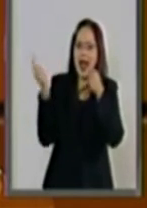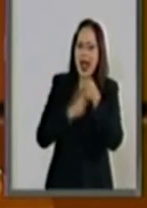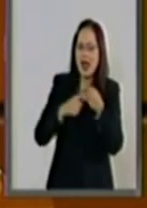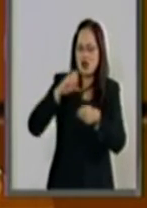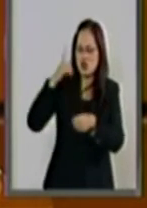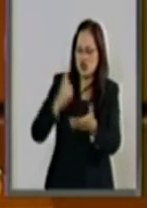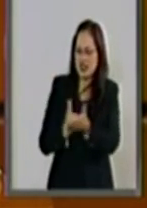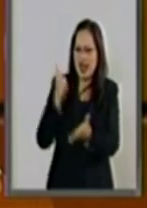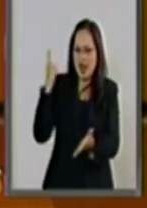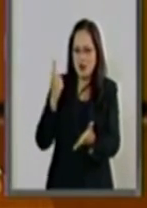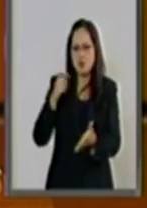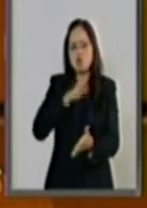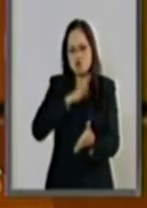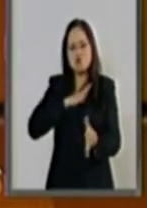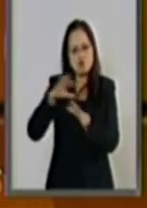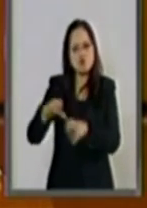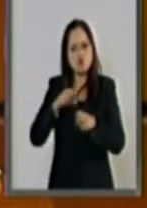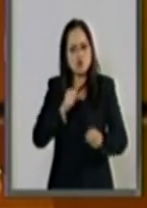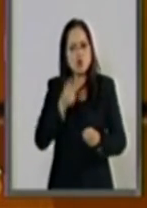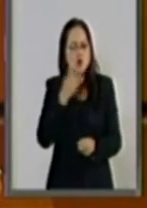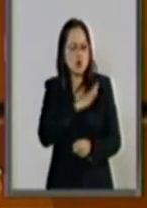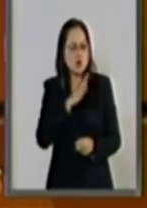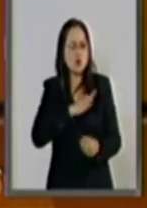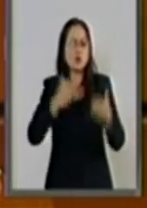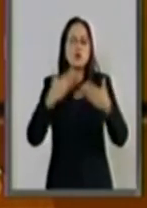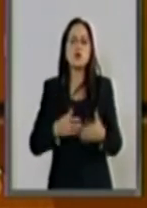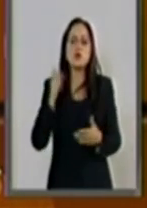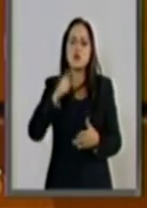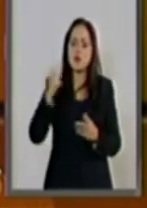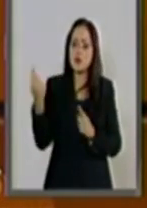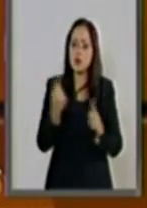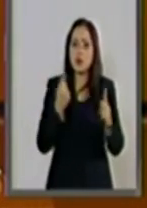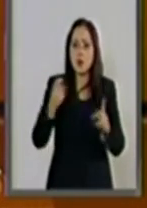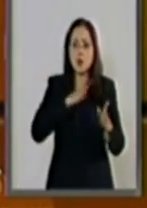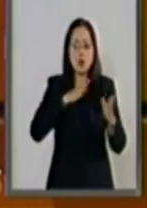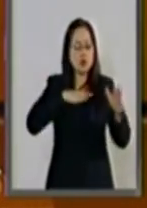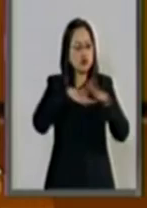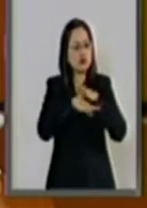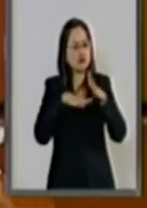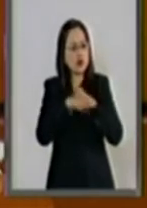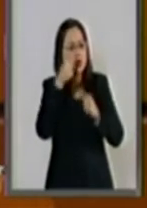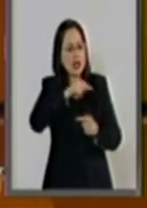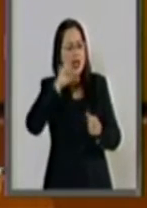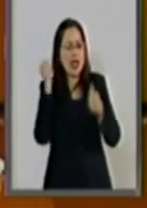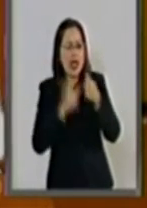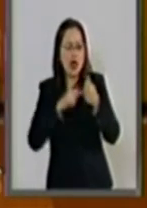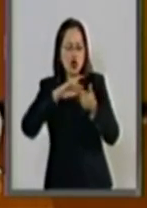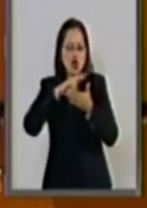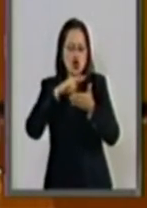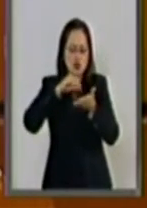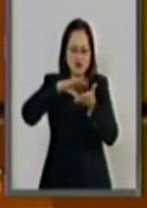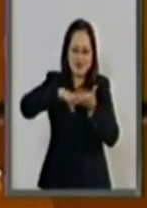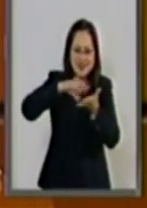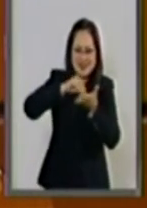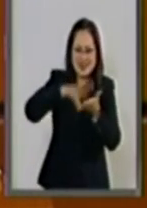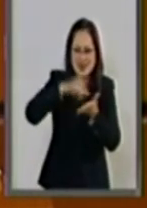graves. Se precisa que únicamente las partes podrán tener acceso a los registros de la investigación